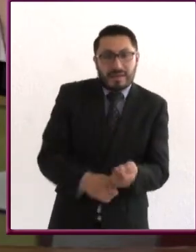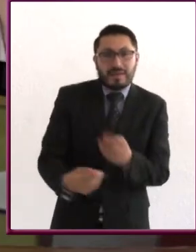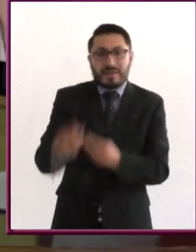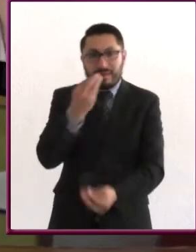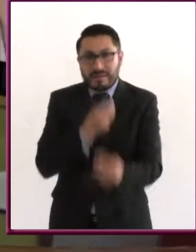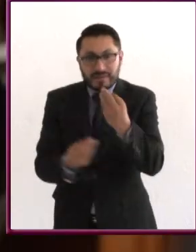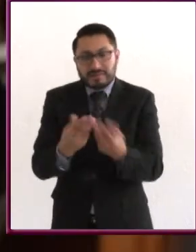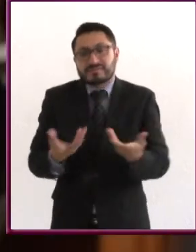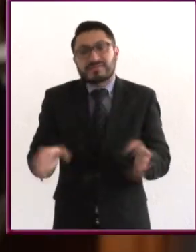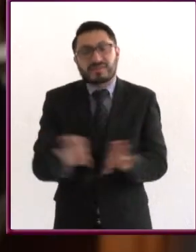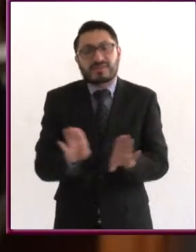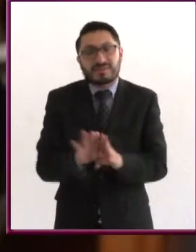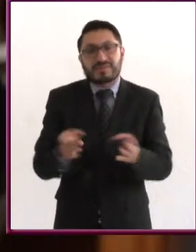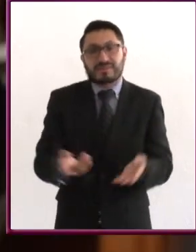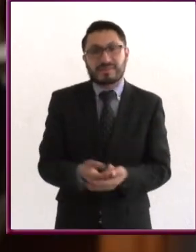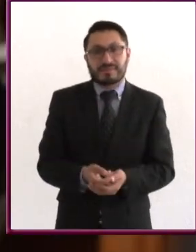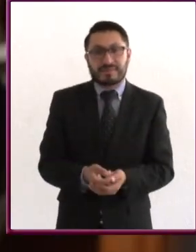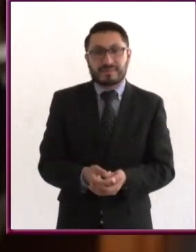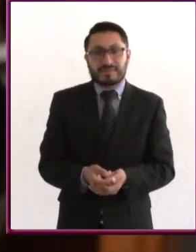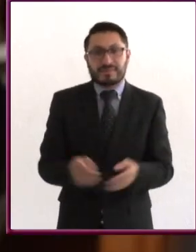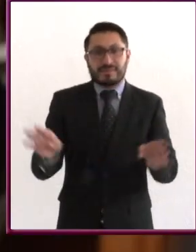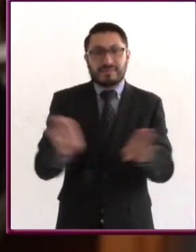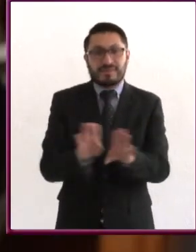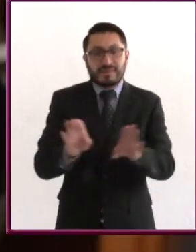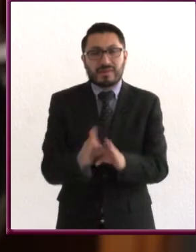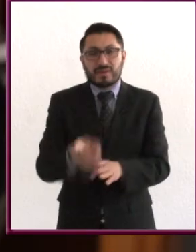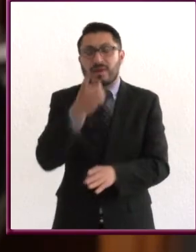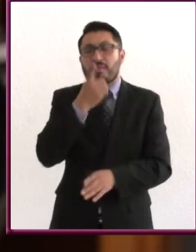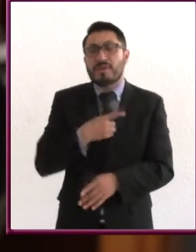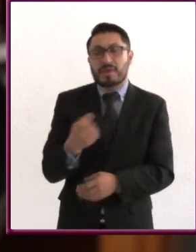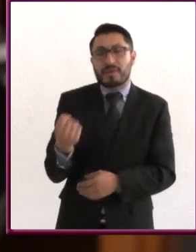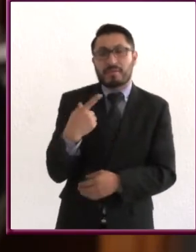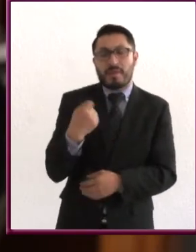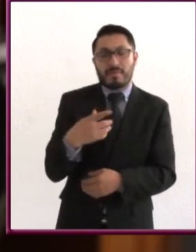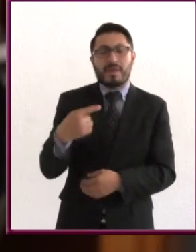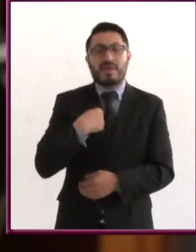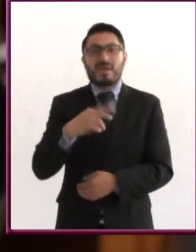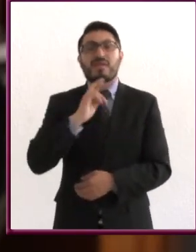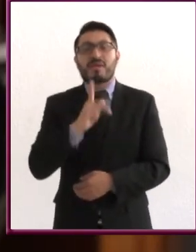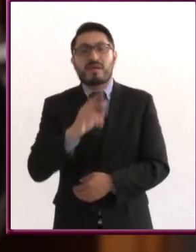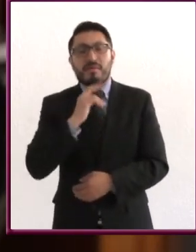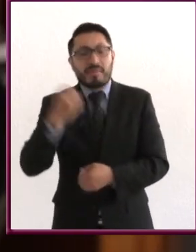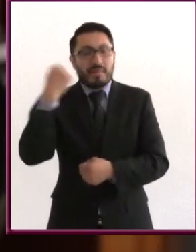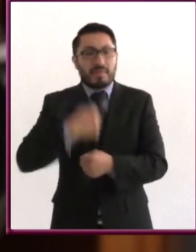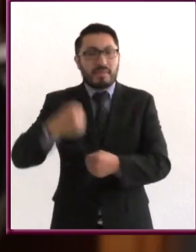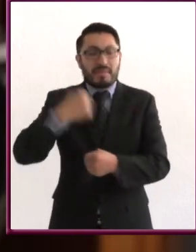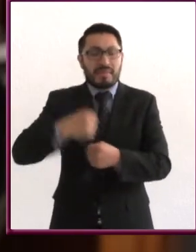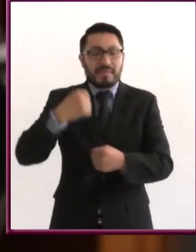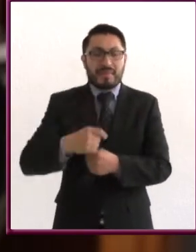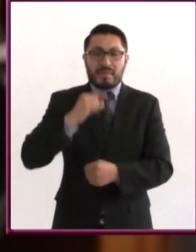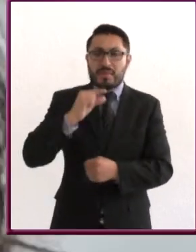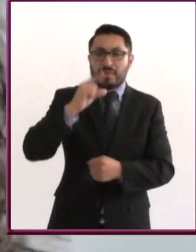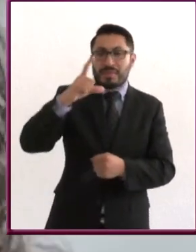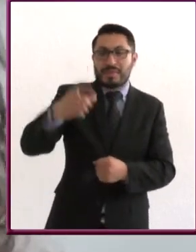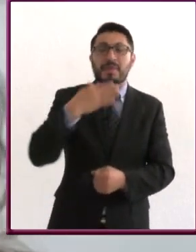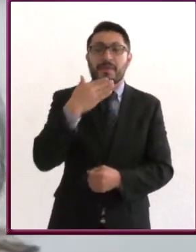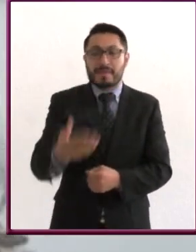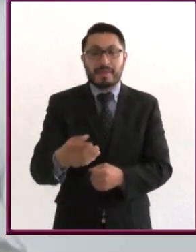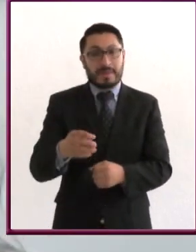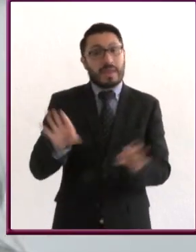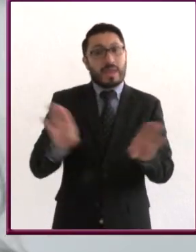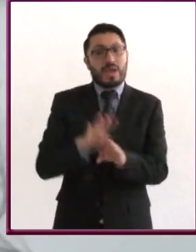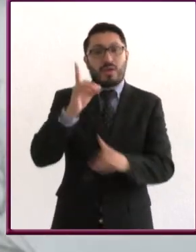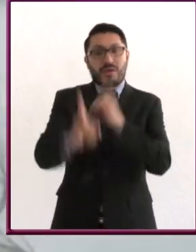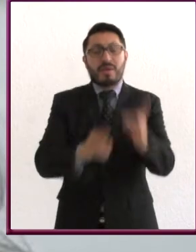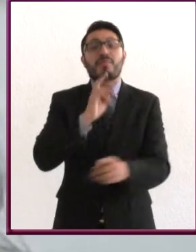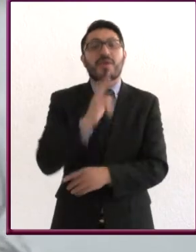alimentación? ¿Y qué nos decimos? ¿Cómo podemos hablarnos para mejorar nuestra práctica diaria en el deporte? Me encanta